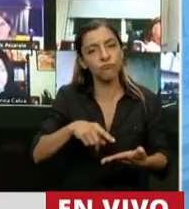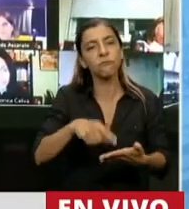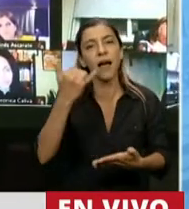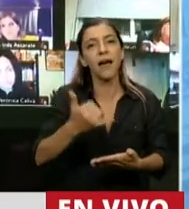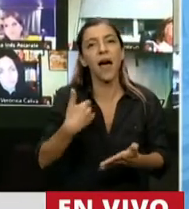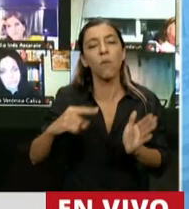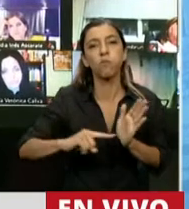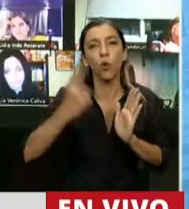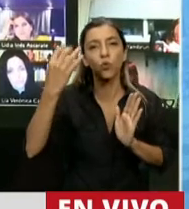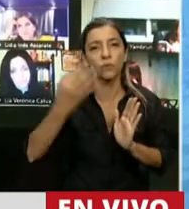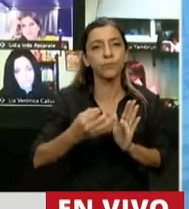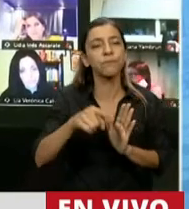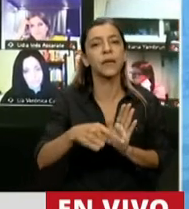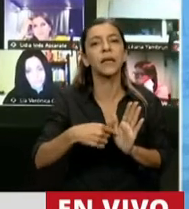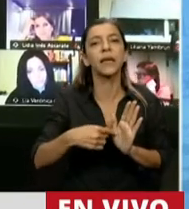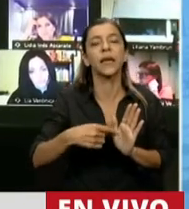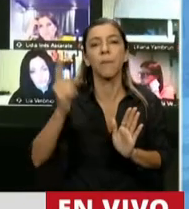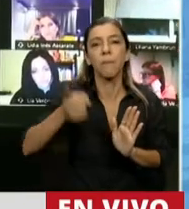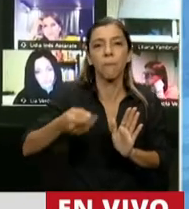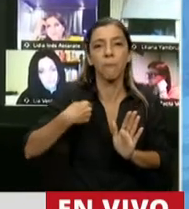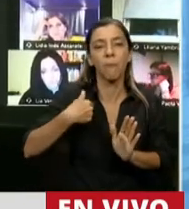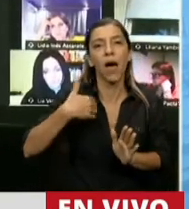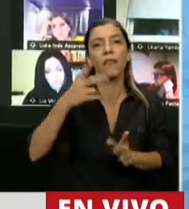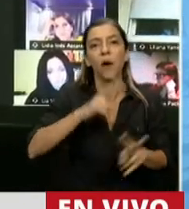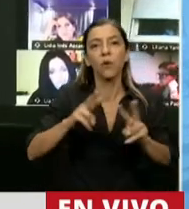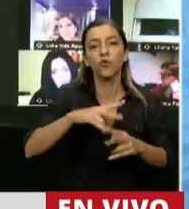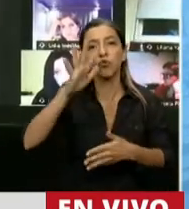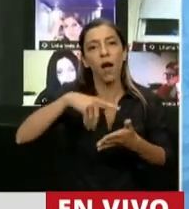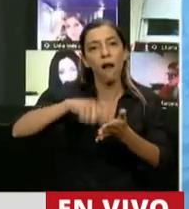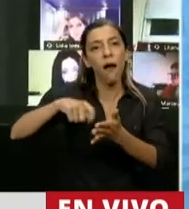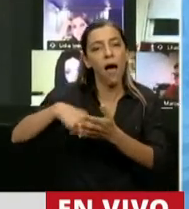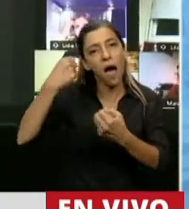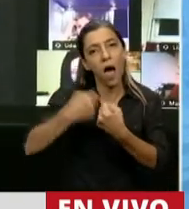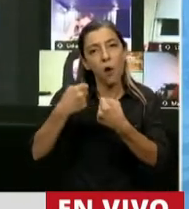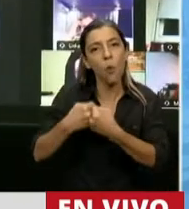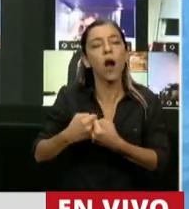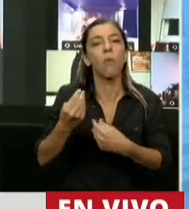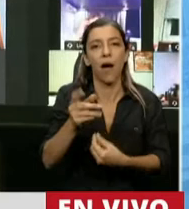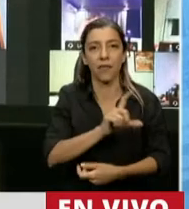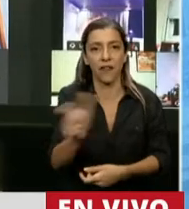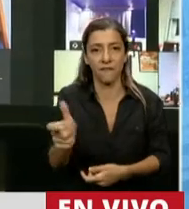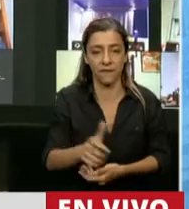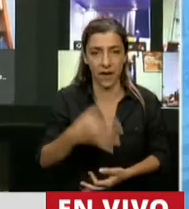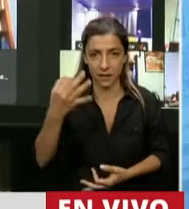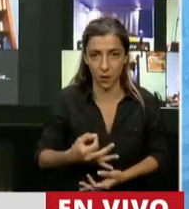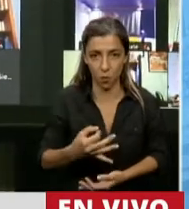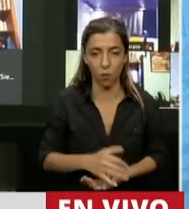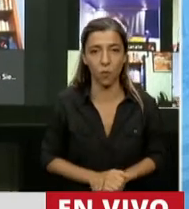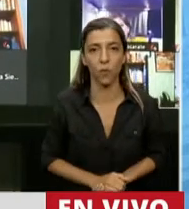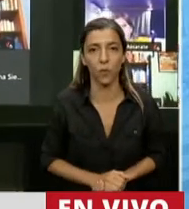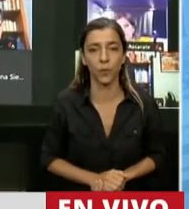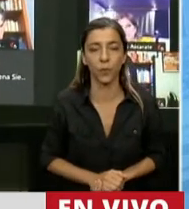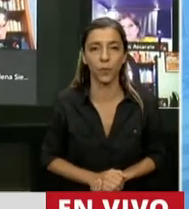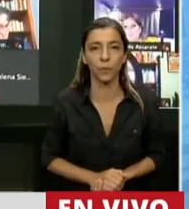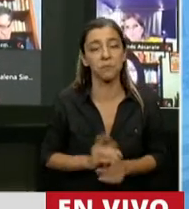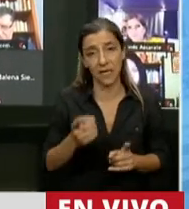transitoria que ordenó celebrar los convenios necesarios para llevar adelante esa transferencia desde la Nación a la Ciudad